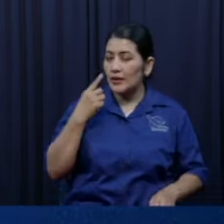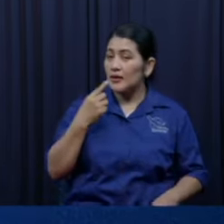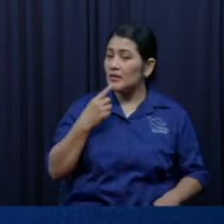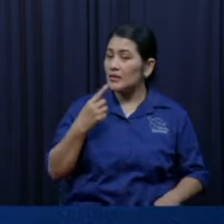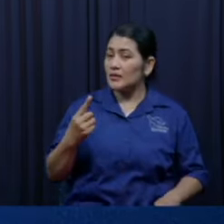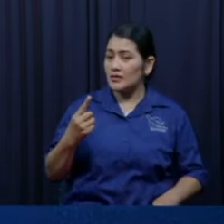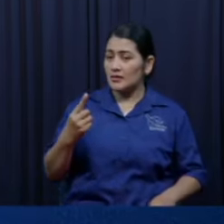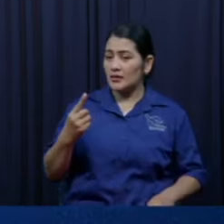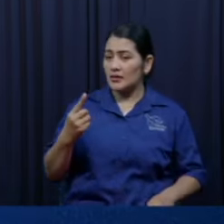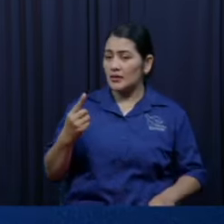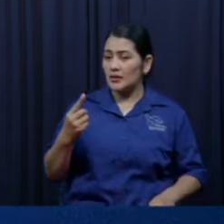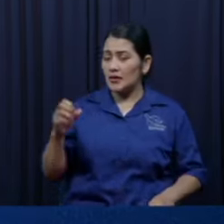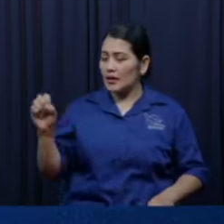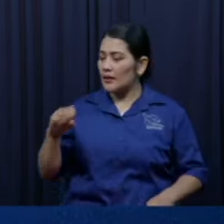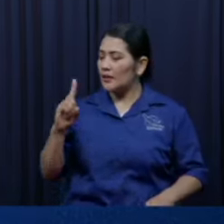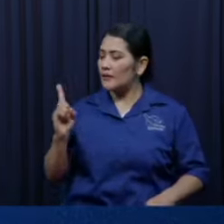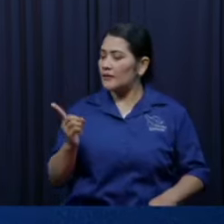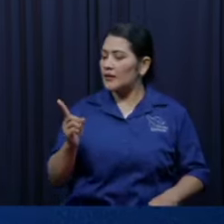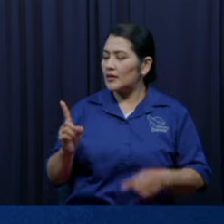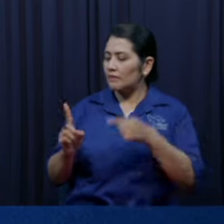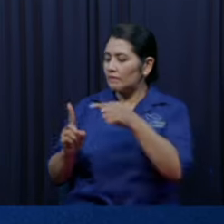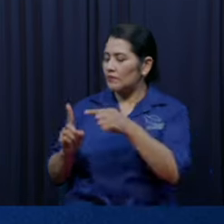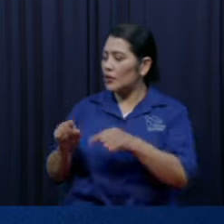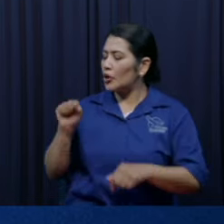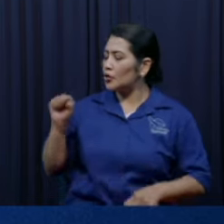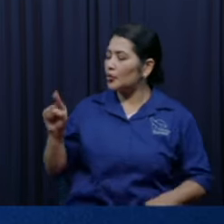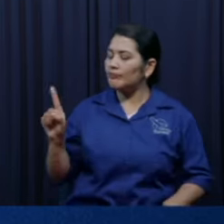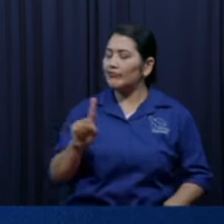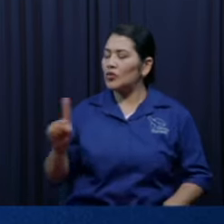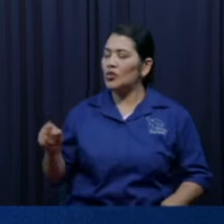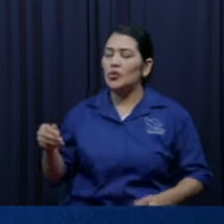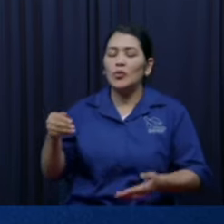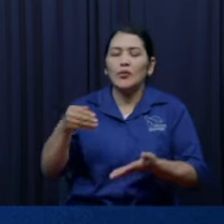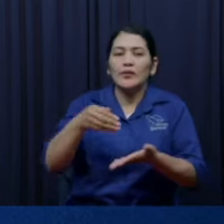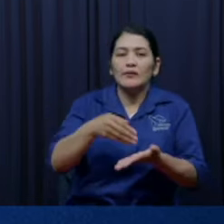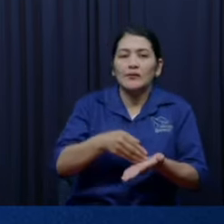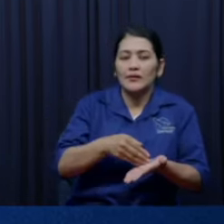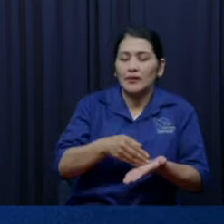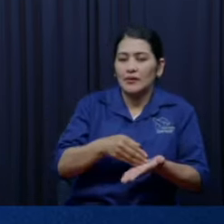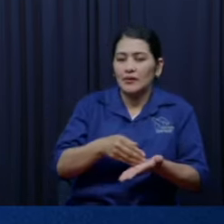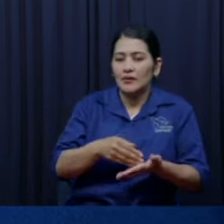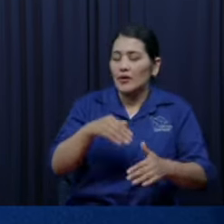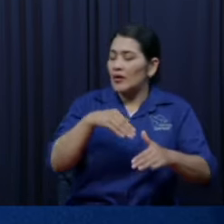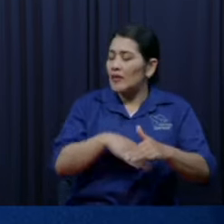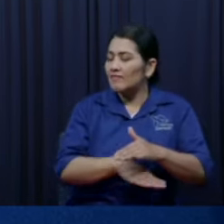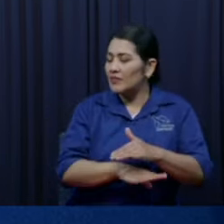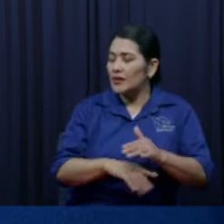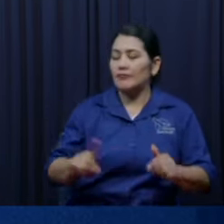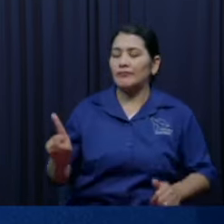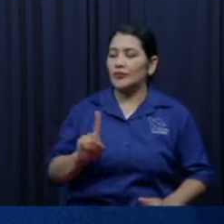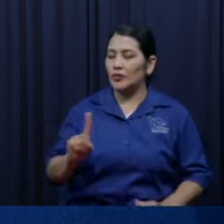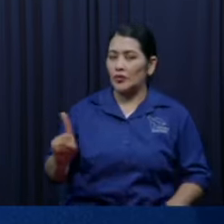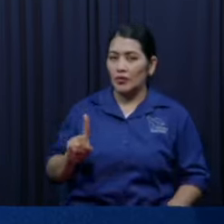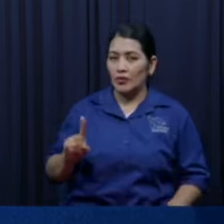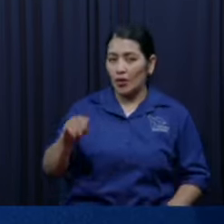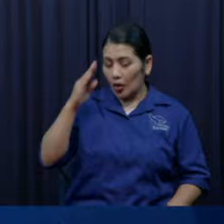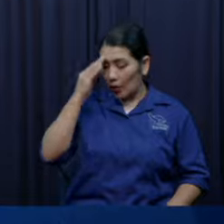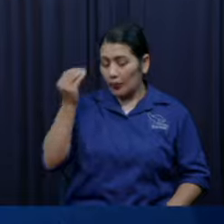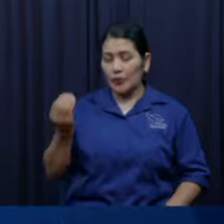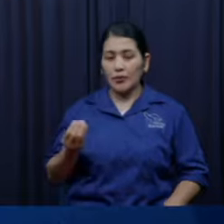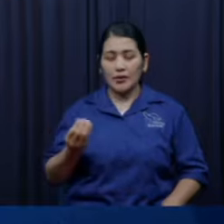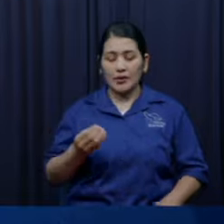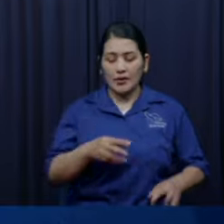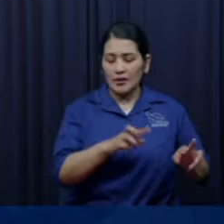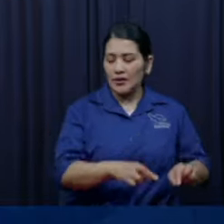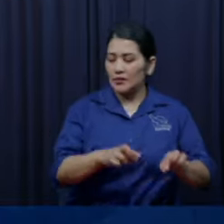como aún lo peor que tenemos aquí es lo mejor y te va a desechar pero realmente el significado espiritual